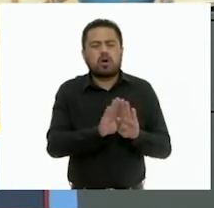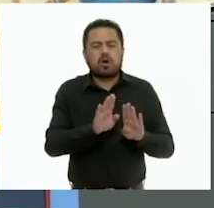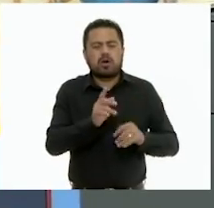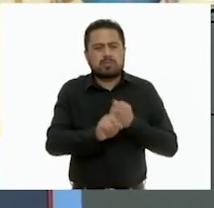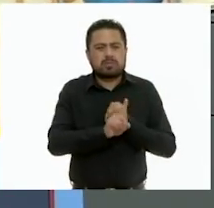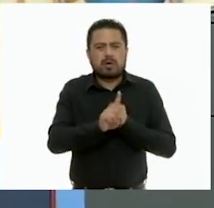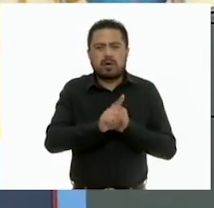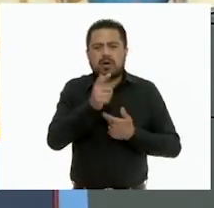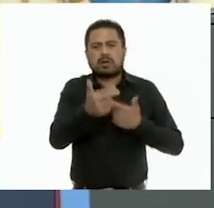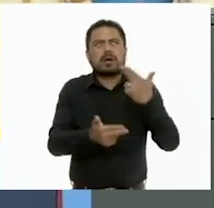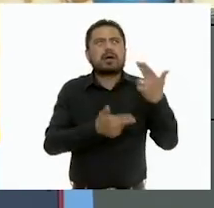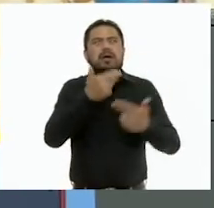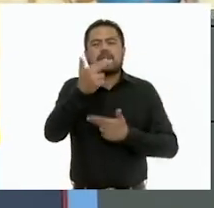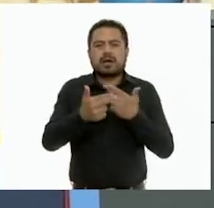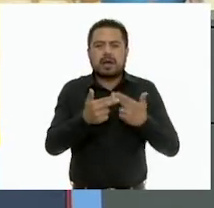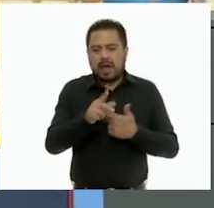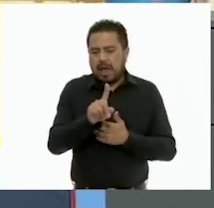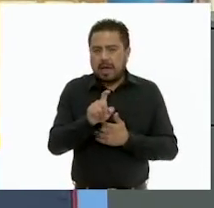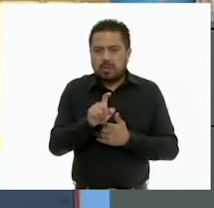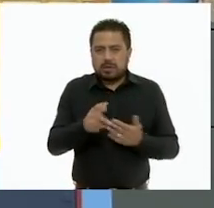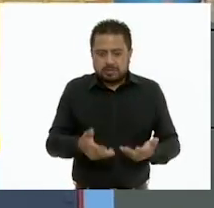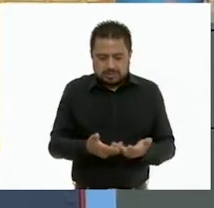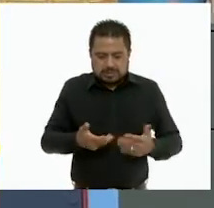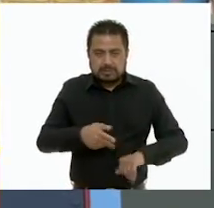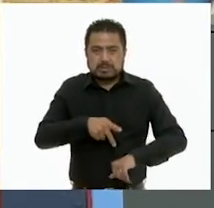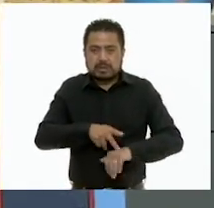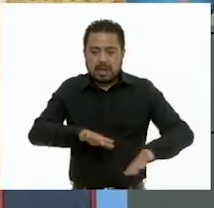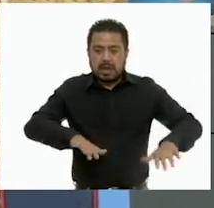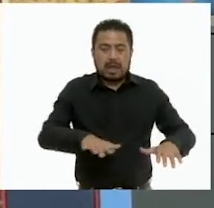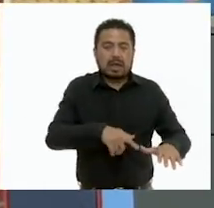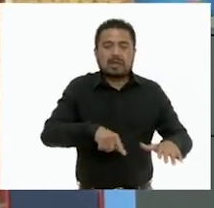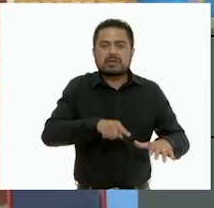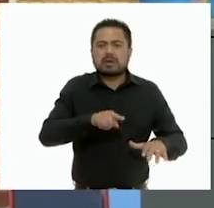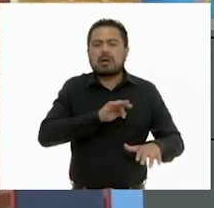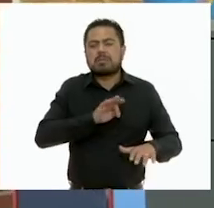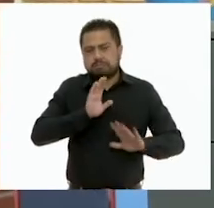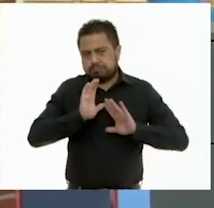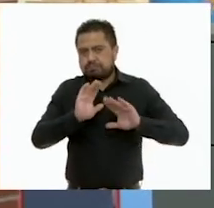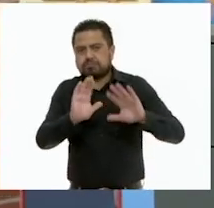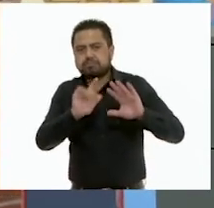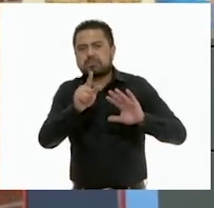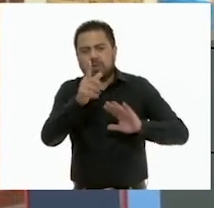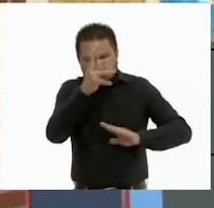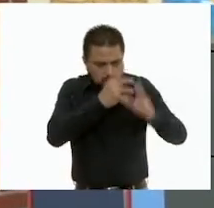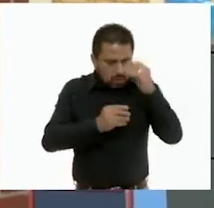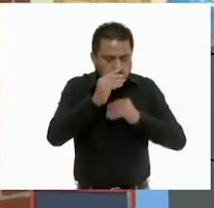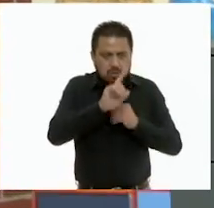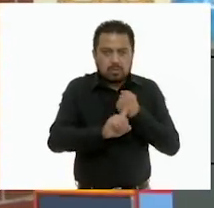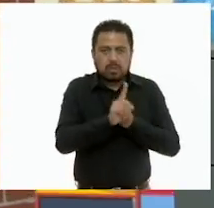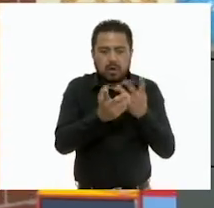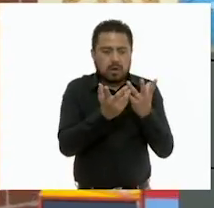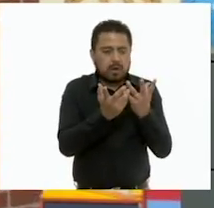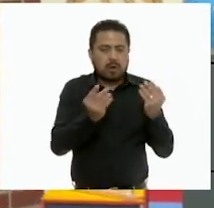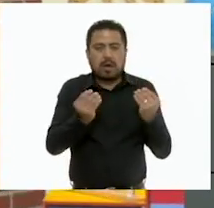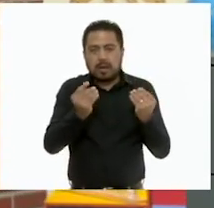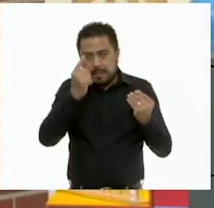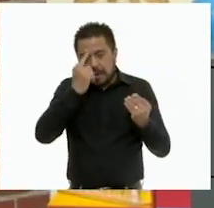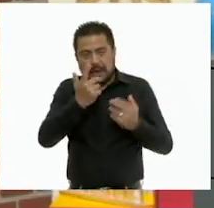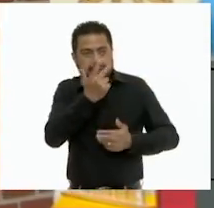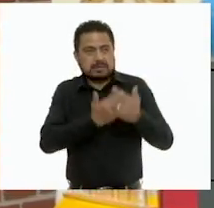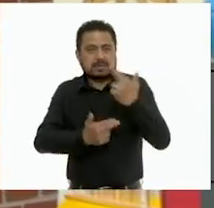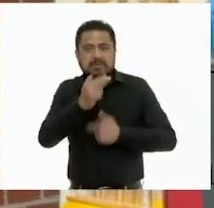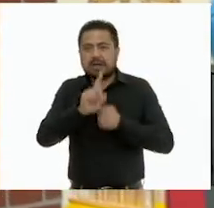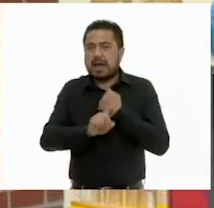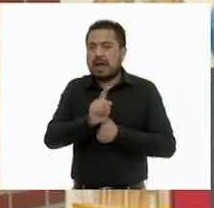agua y el suelo. Pero también aprenderemos qué soluciones han descubierto los científicos para revertir los daños